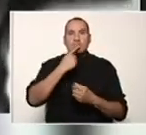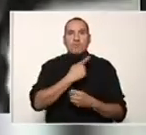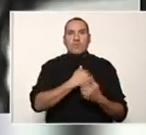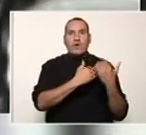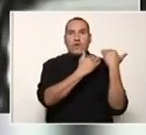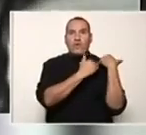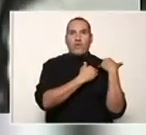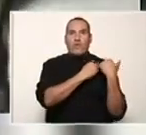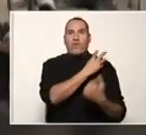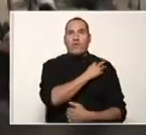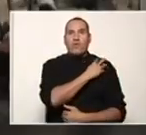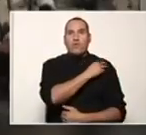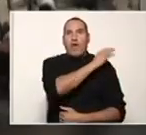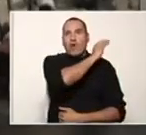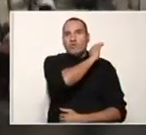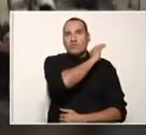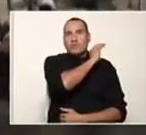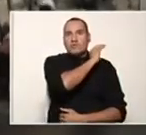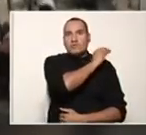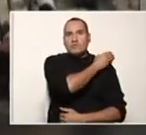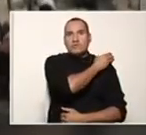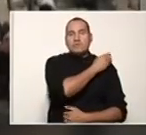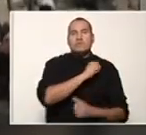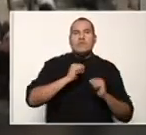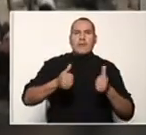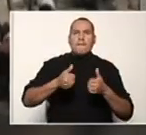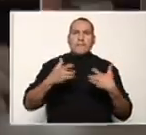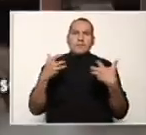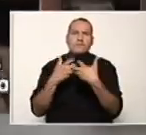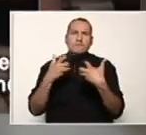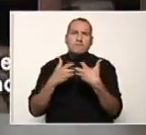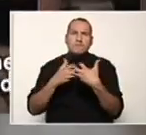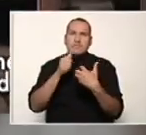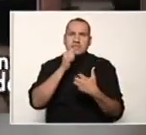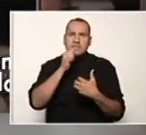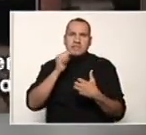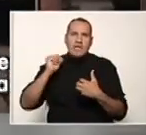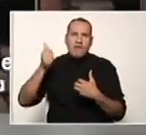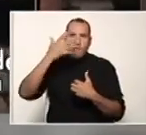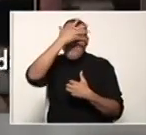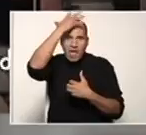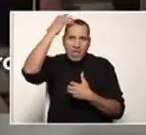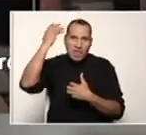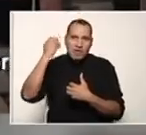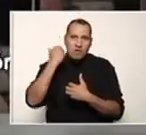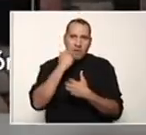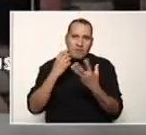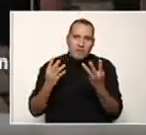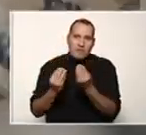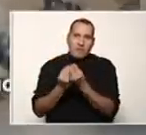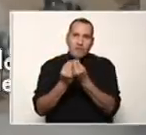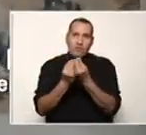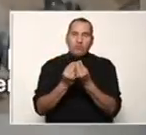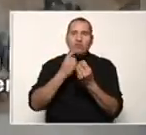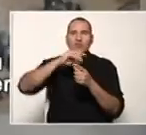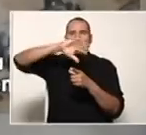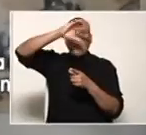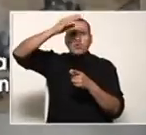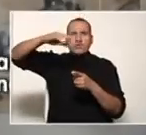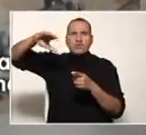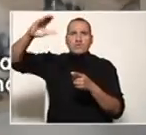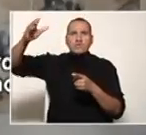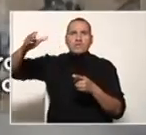comandante. Al año siguiente, entró en combate bajo las órdenes del general Francisco de Miranda en la batalla de Cerro del Morro,